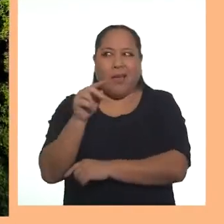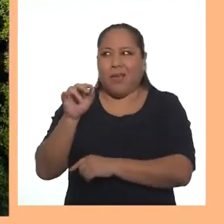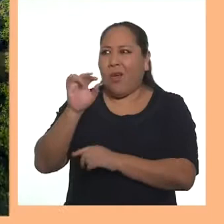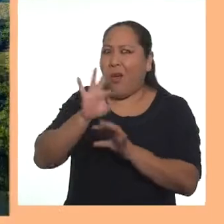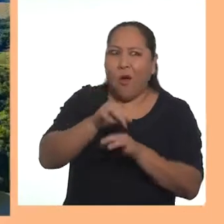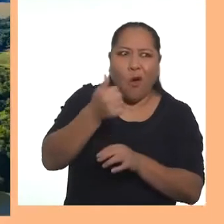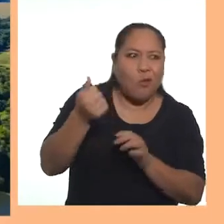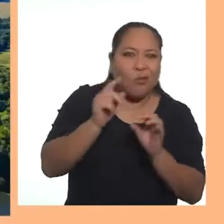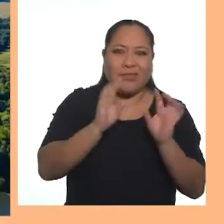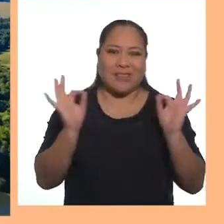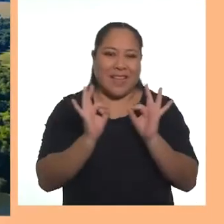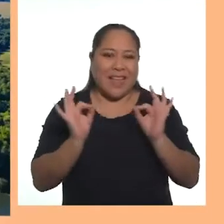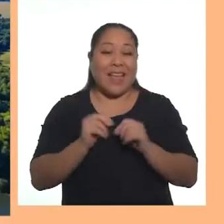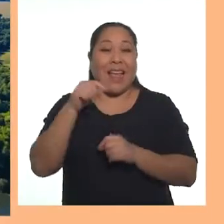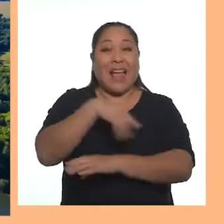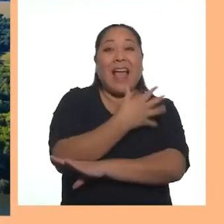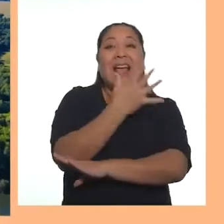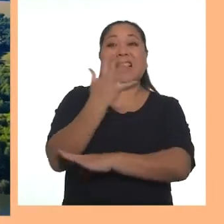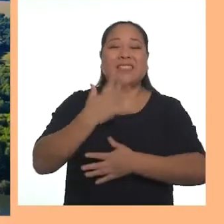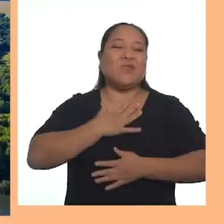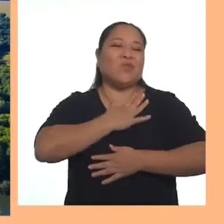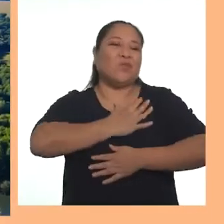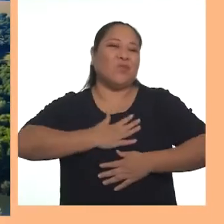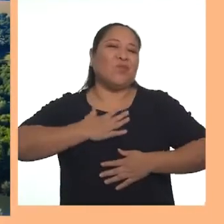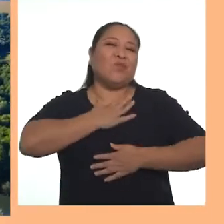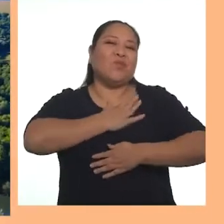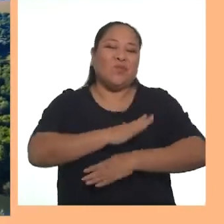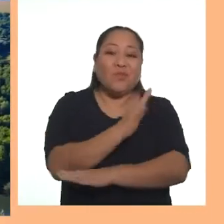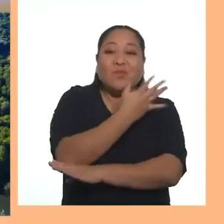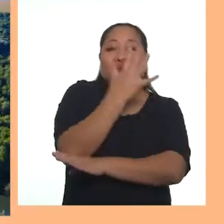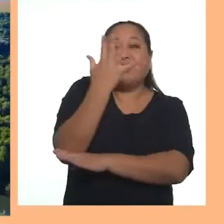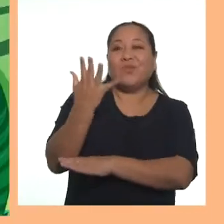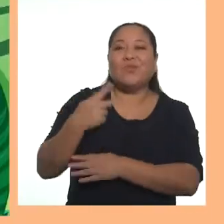como este no encontrarás. En la selva